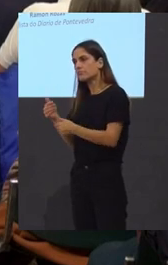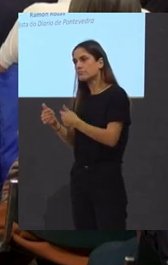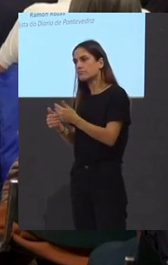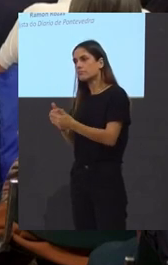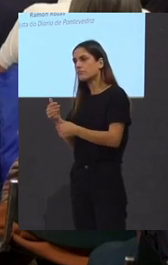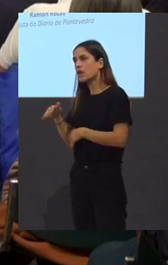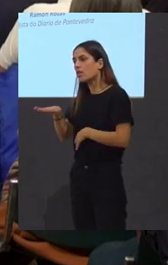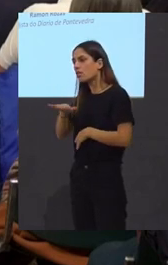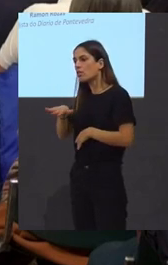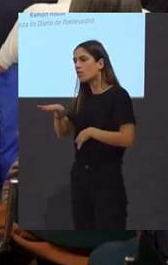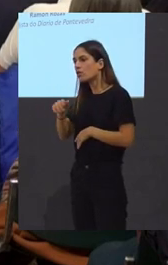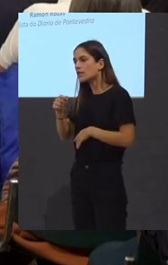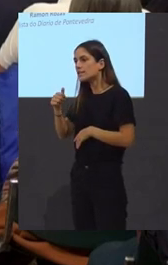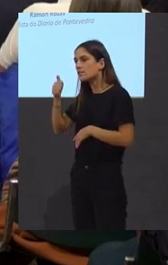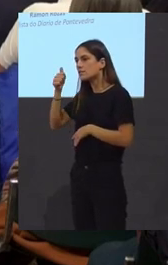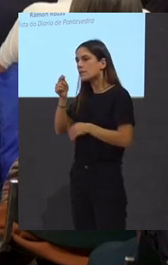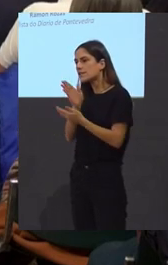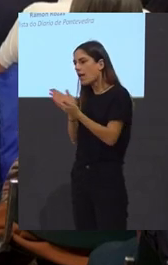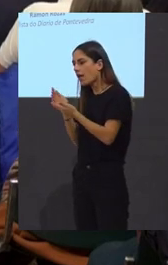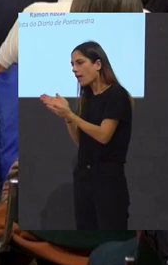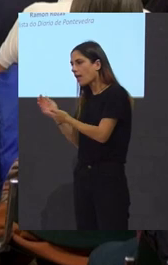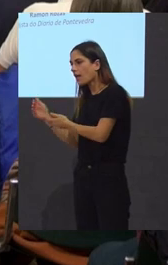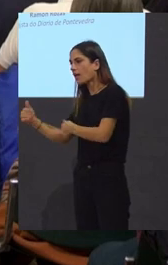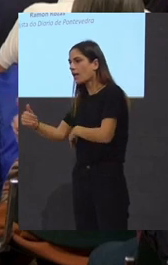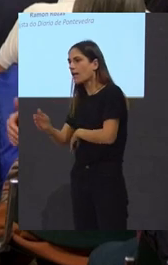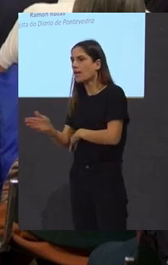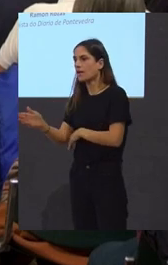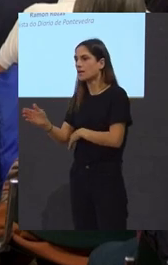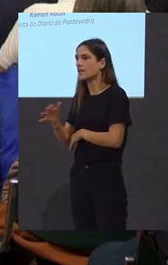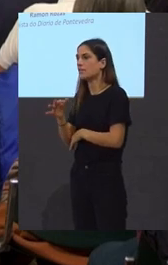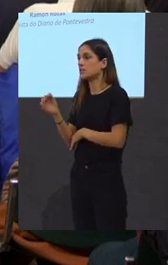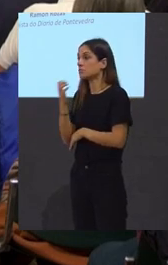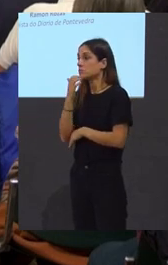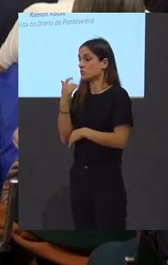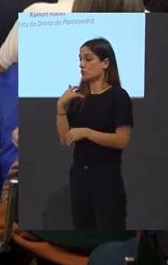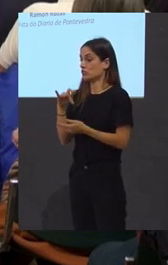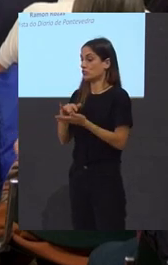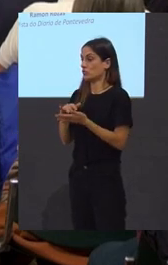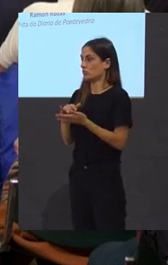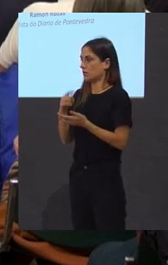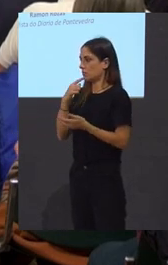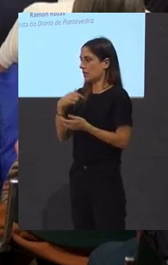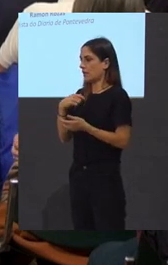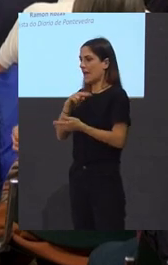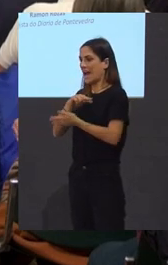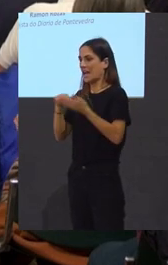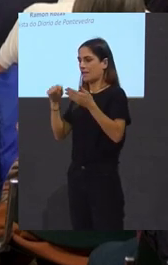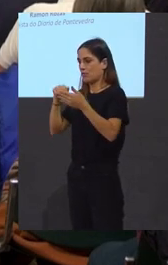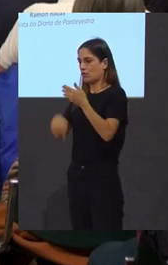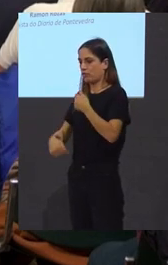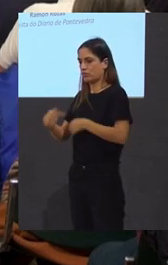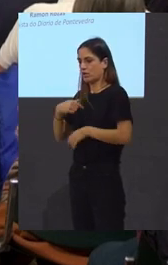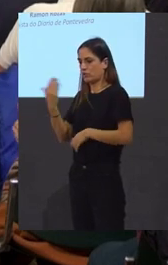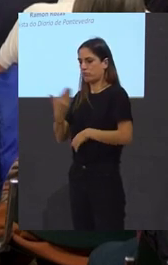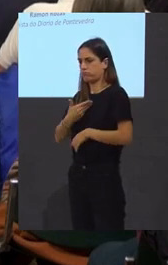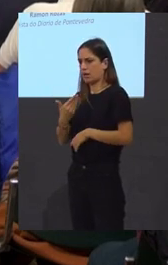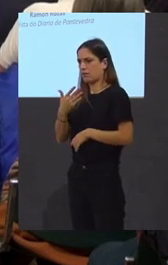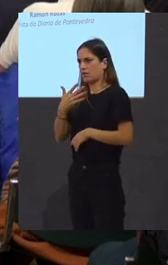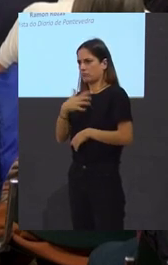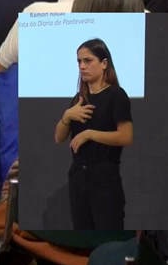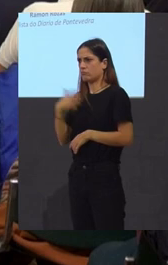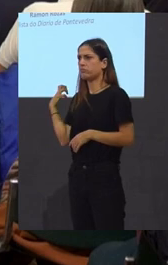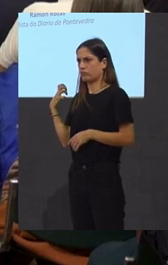insospeitados operan a través de nos eu tamén cando me chamaron Galicia profunda ofendime terriblemente para logo igual